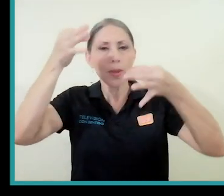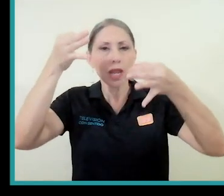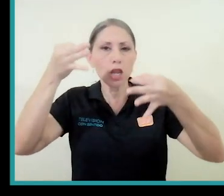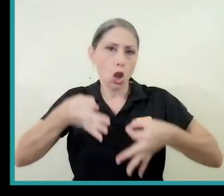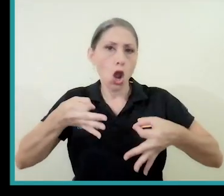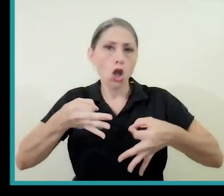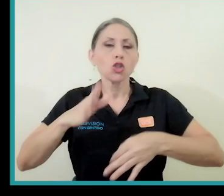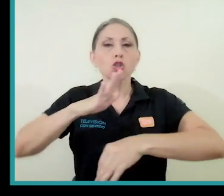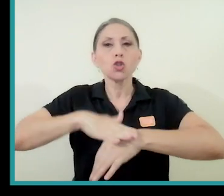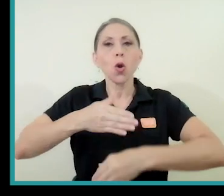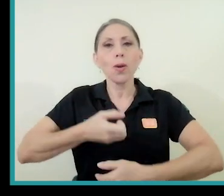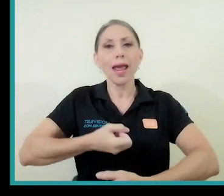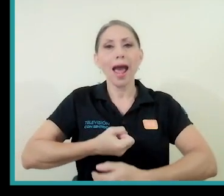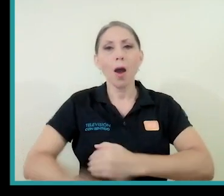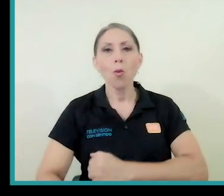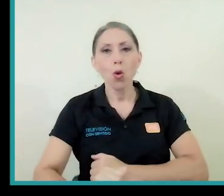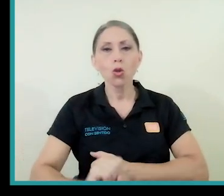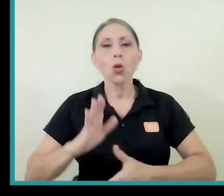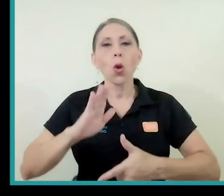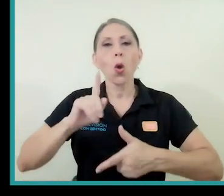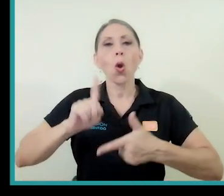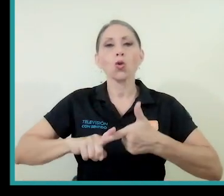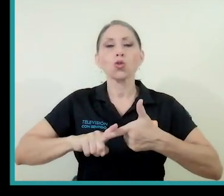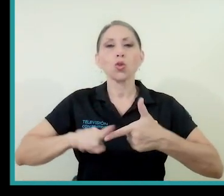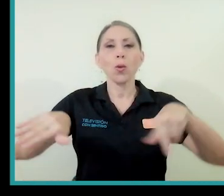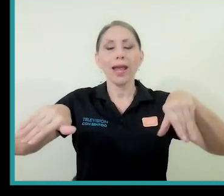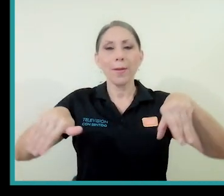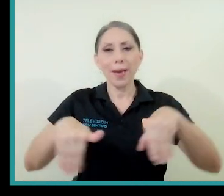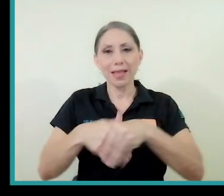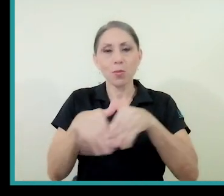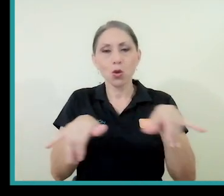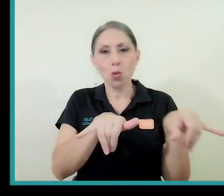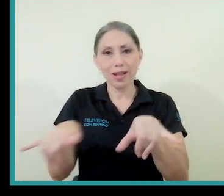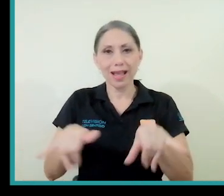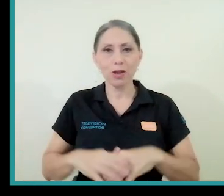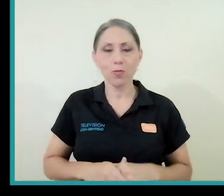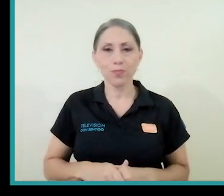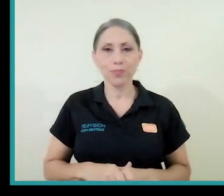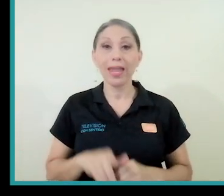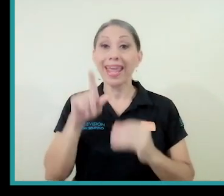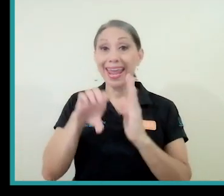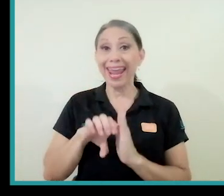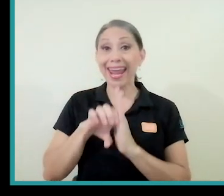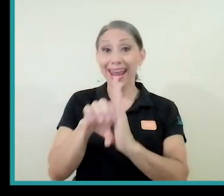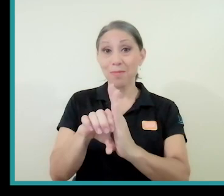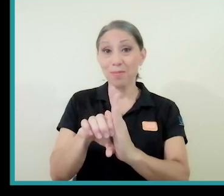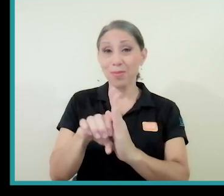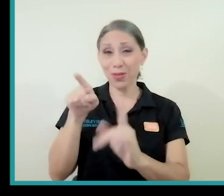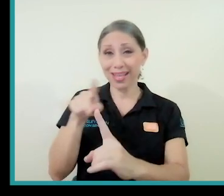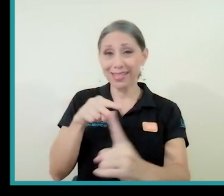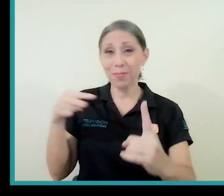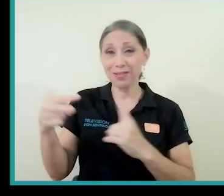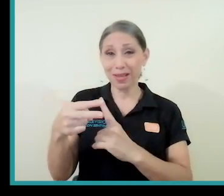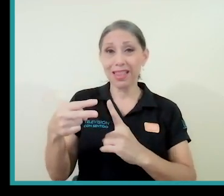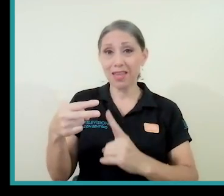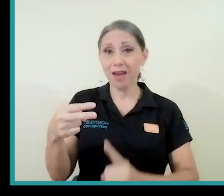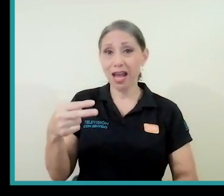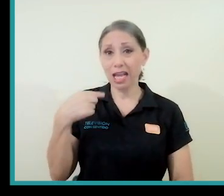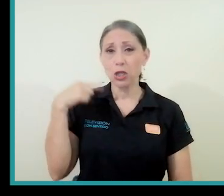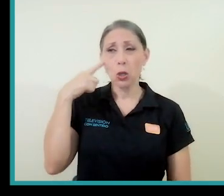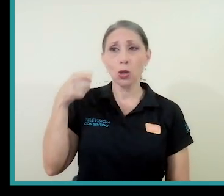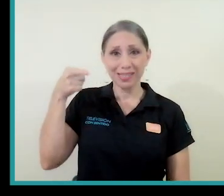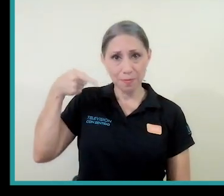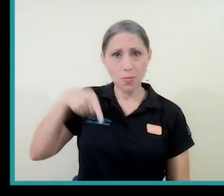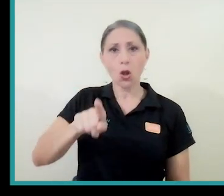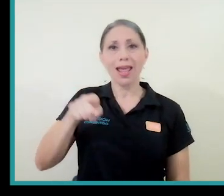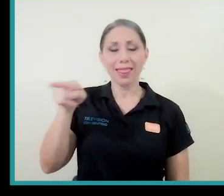aborto, nuestra posición sobre el matrimonio igualitario. Un ejemplo de esta otra perspectiva que yo considero más violenta,